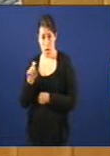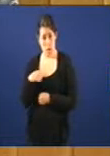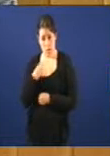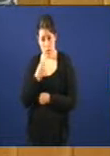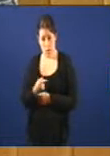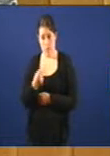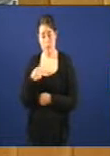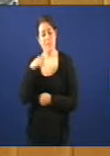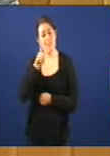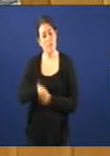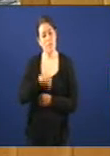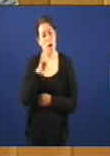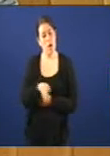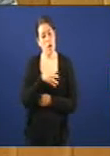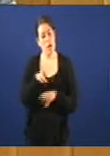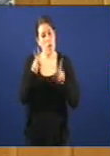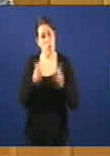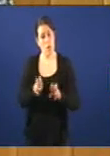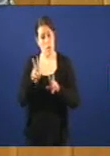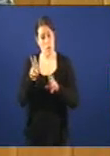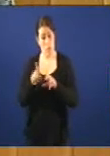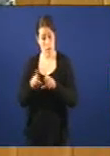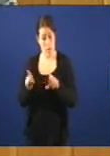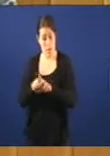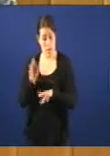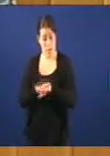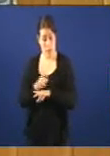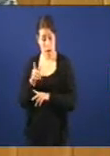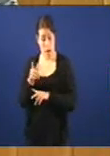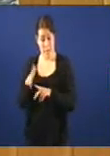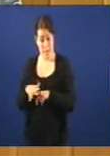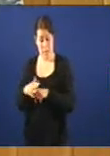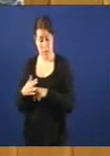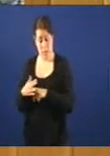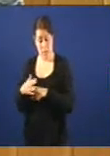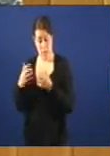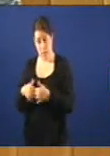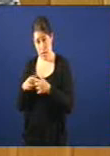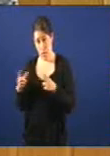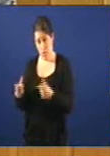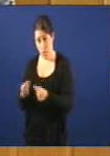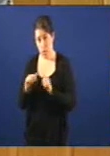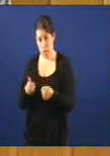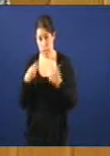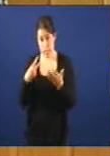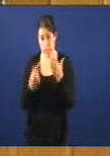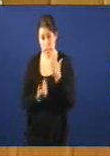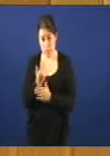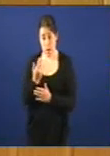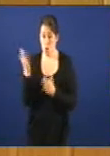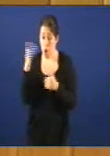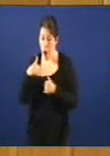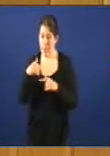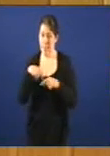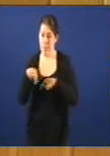constatando constatando tamén que o novo horario de trabajo que se establece na empresa para a factoría de Grobe se inicia ás seis de la mañana e resultando acreditado que non existe transporte público